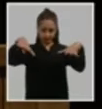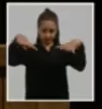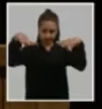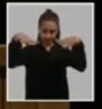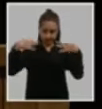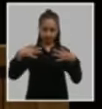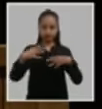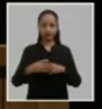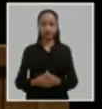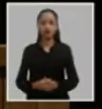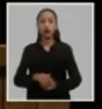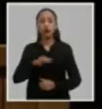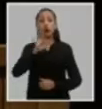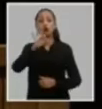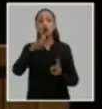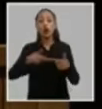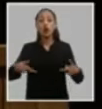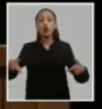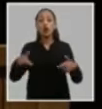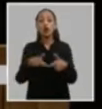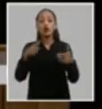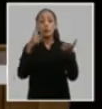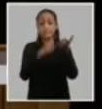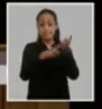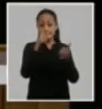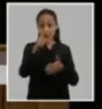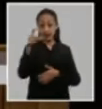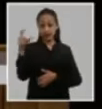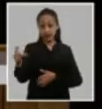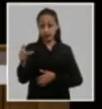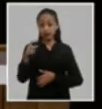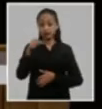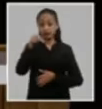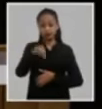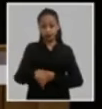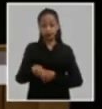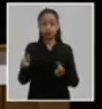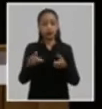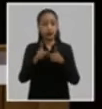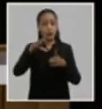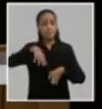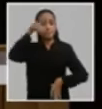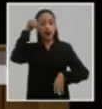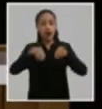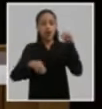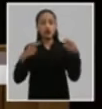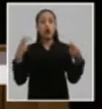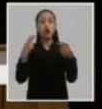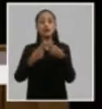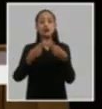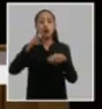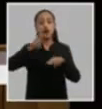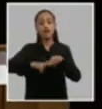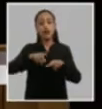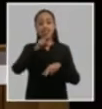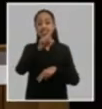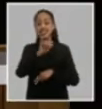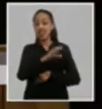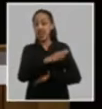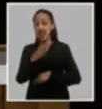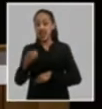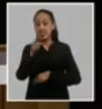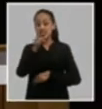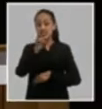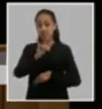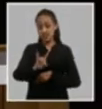el octavo congreso del partido comunista de Cuba reunido en el palacio de convenciones de La Habana entre los días 16 al 19